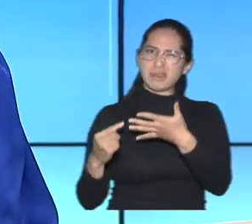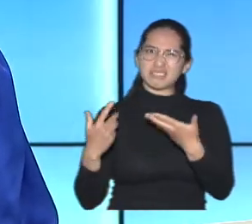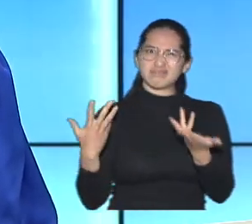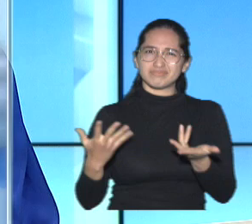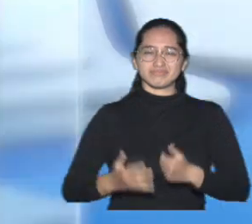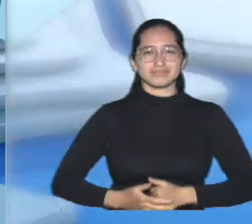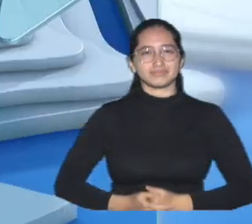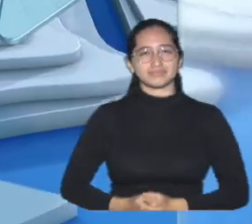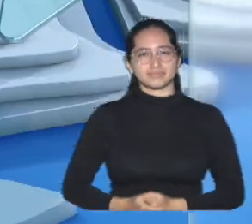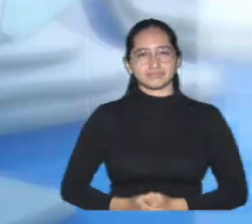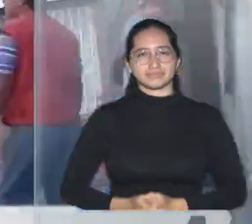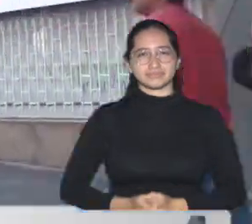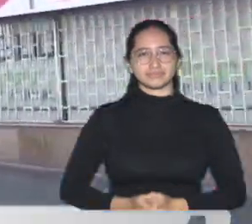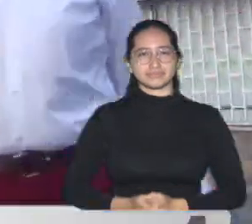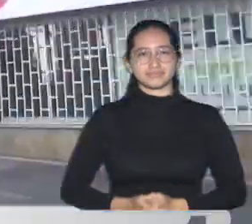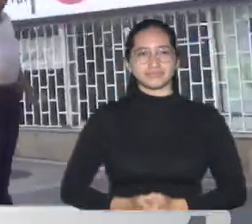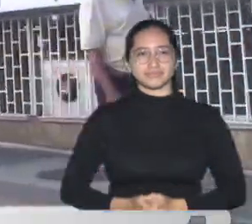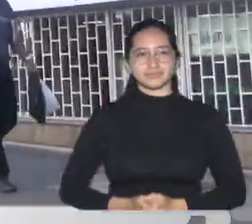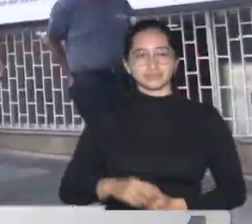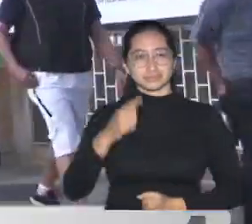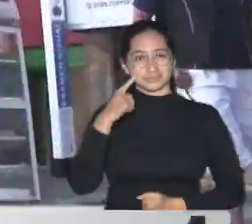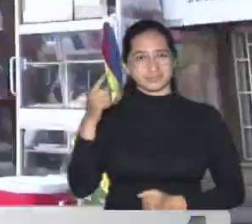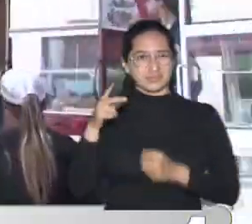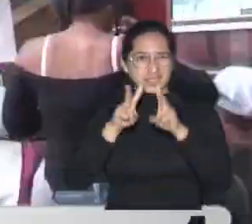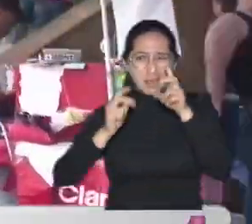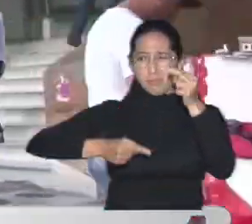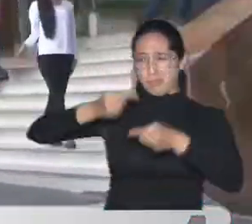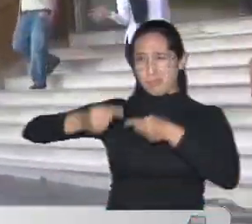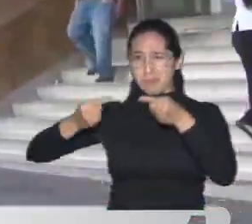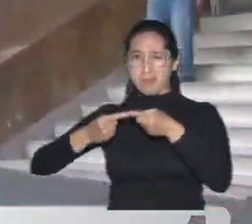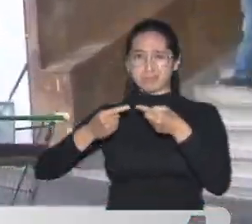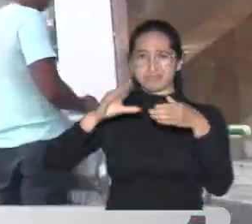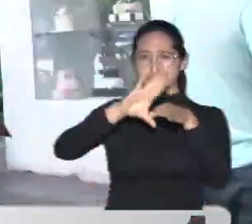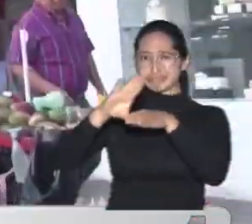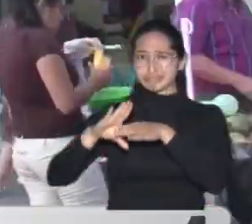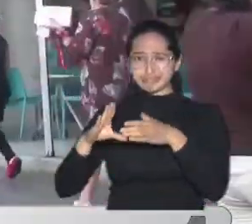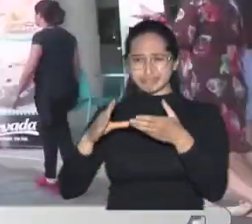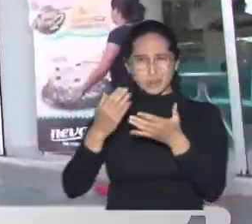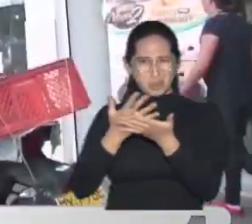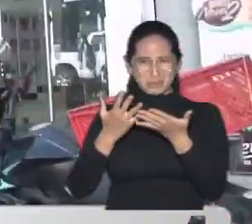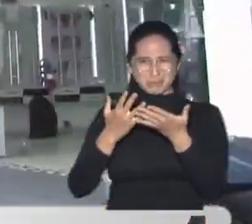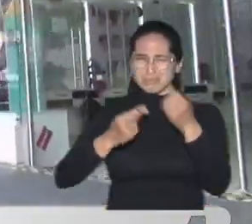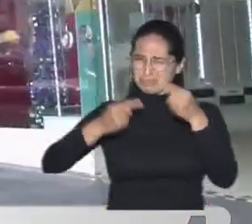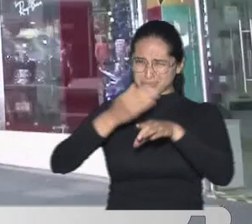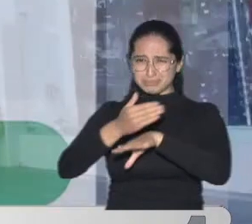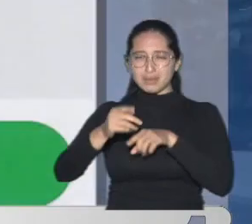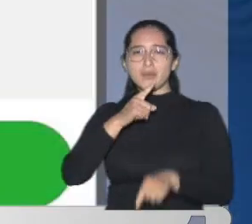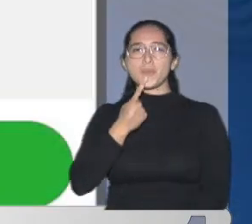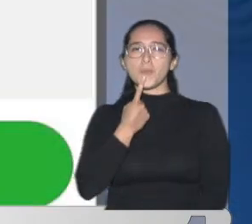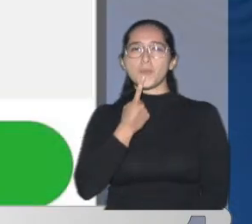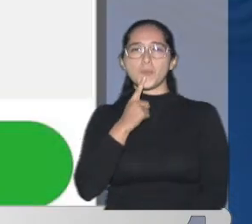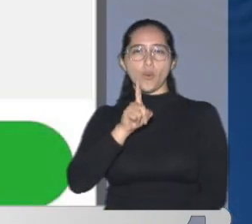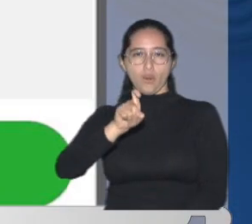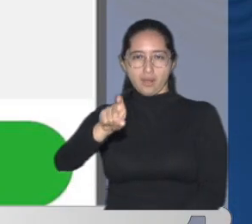1 CMI Crece polémica Por plataformas sexuales En Bucaramanga Ya volvemos